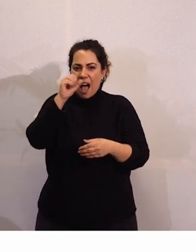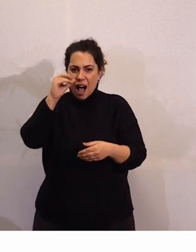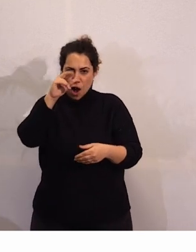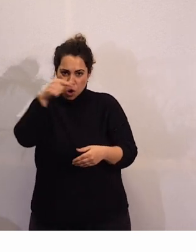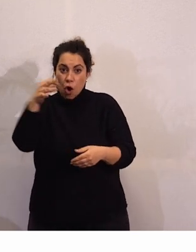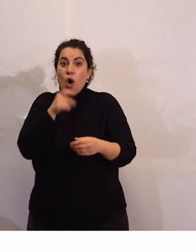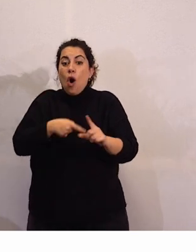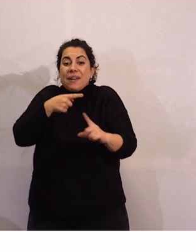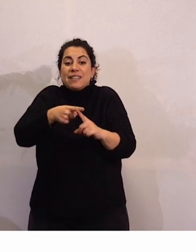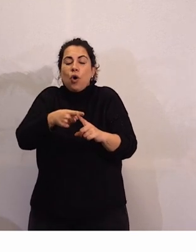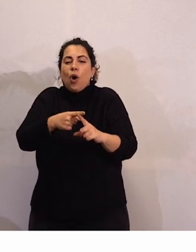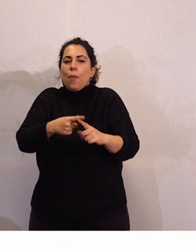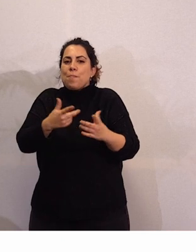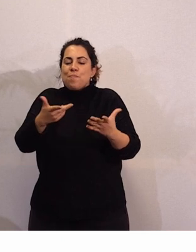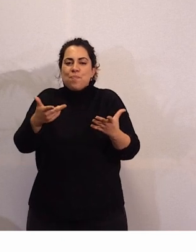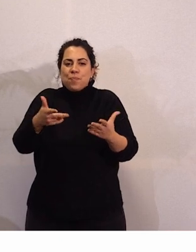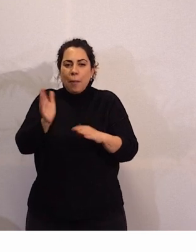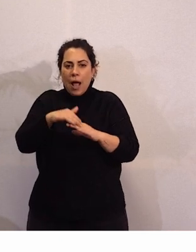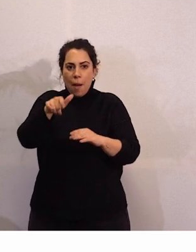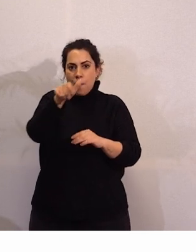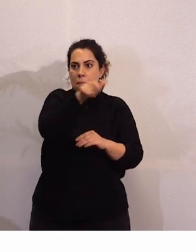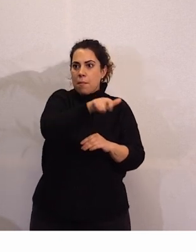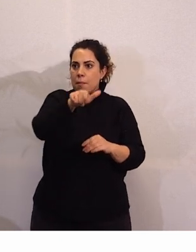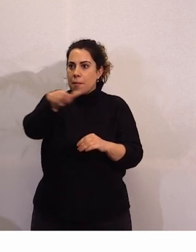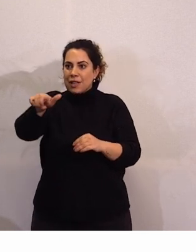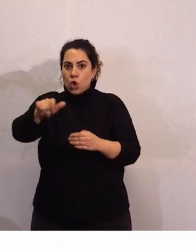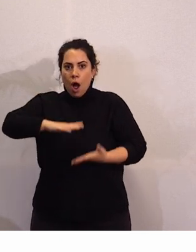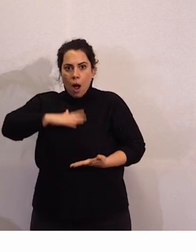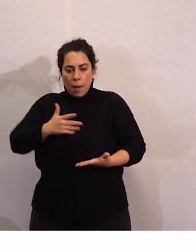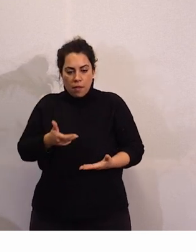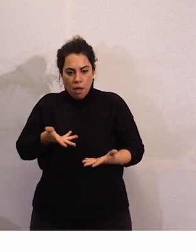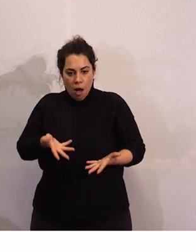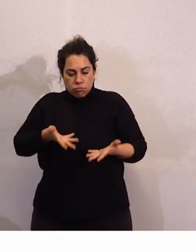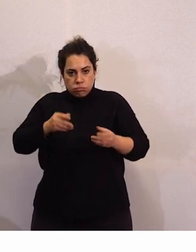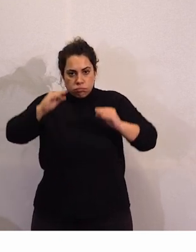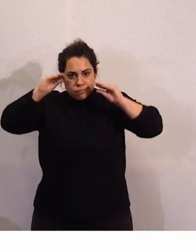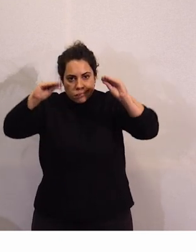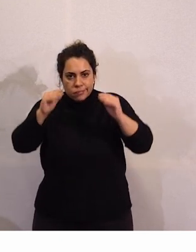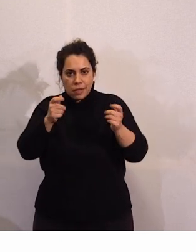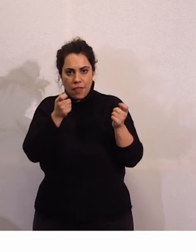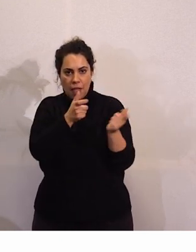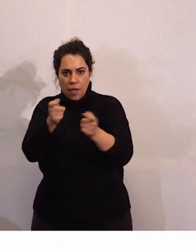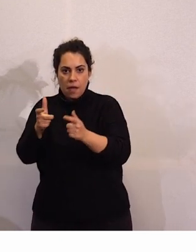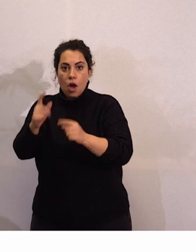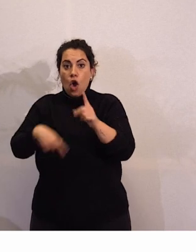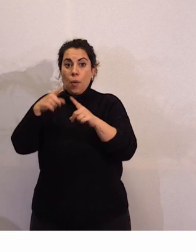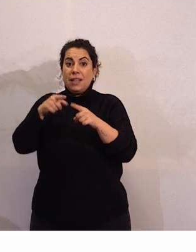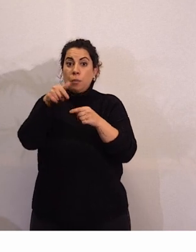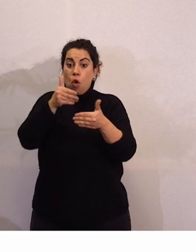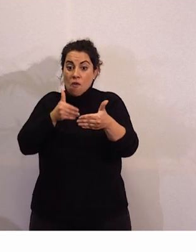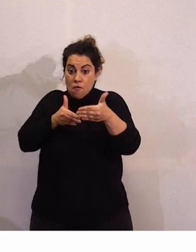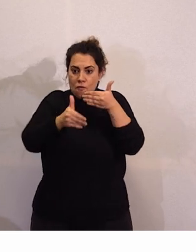capacitar de alguna manera a personas que van a desempeñar que van a realizar ese proceso de